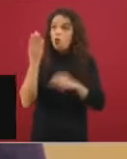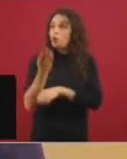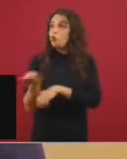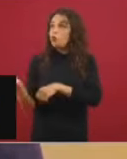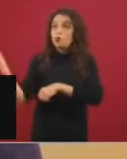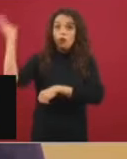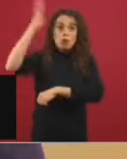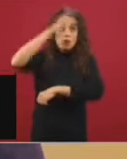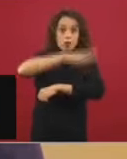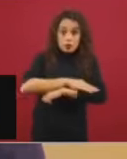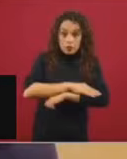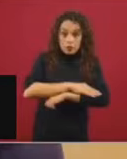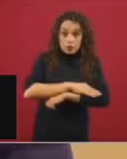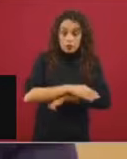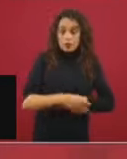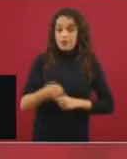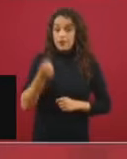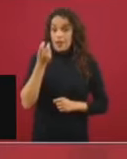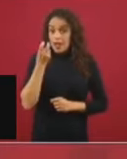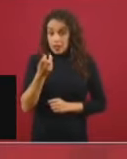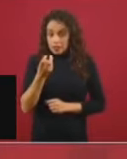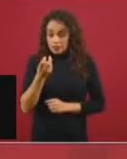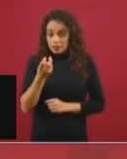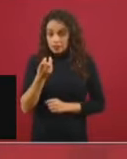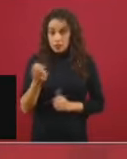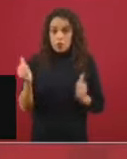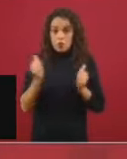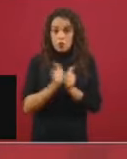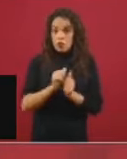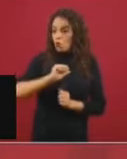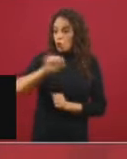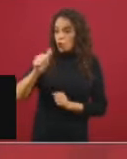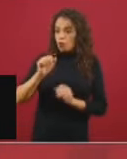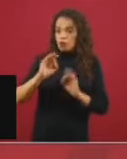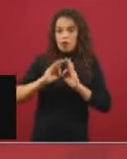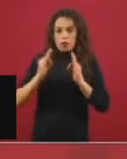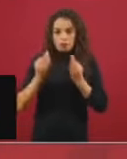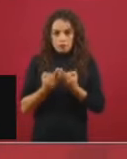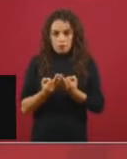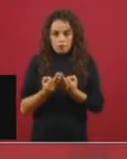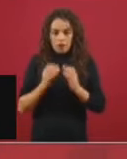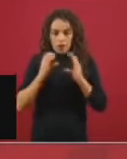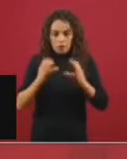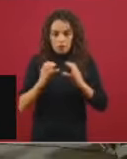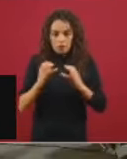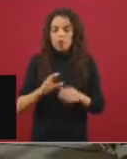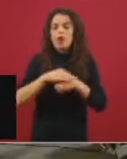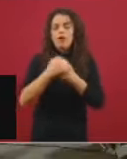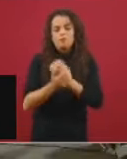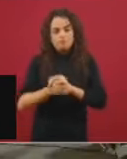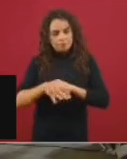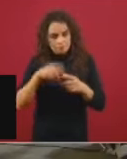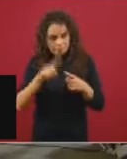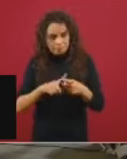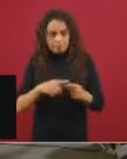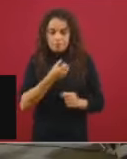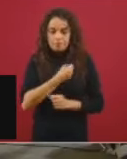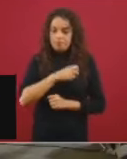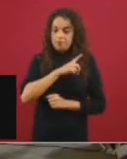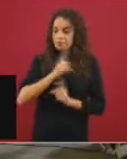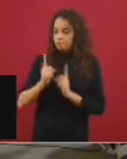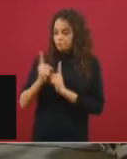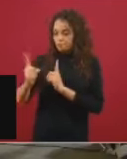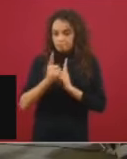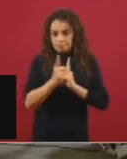eso aunado a otras medidas, la sana distancia, lavarse las manos, quedarse en casa si se tienen síntomas,